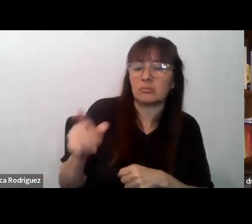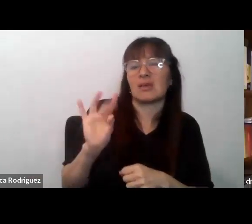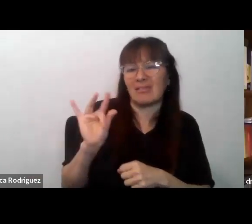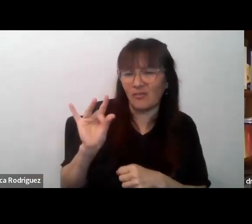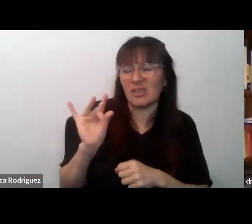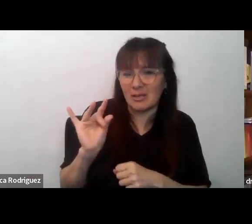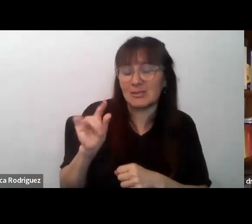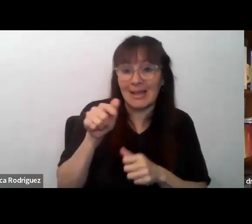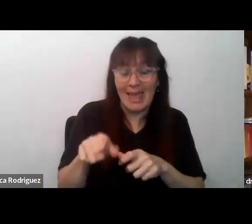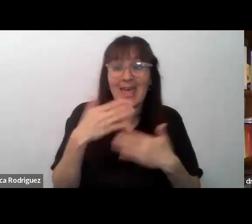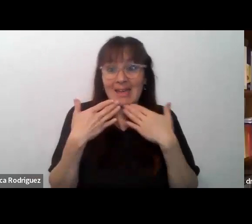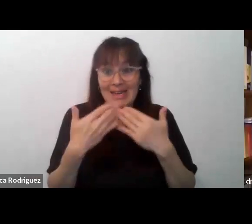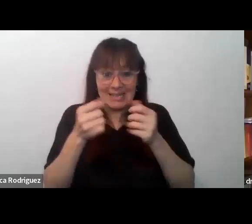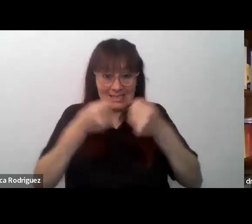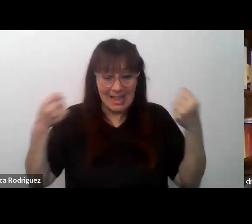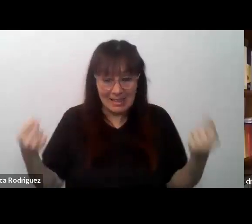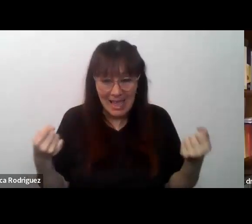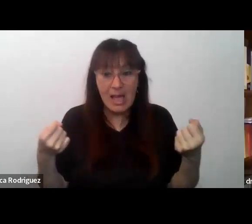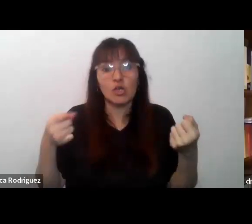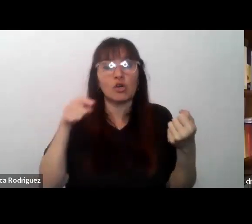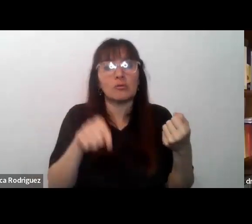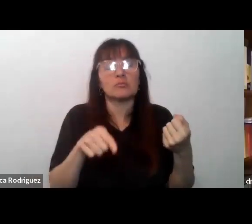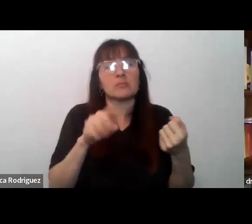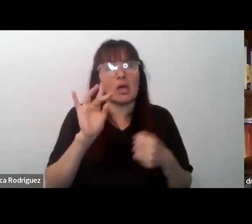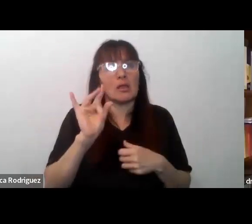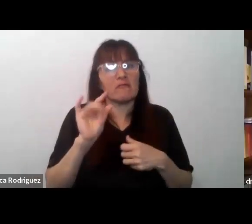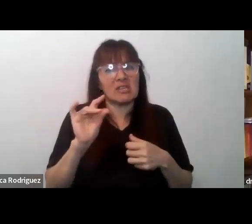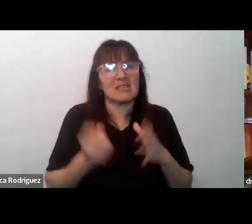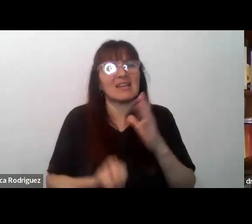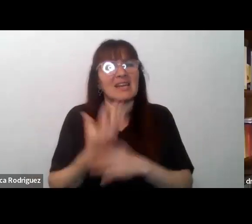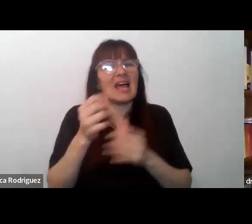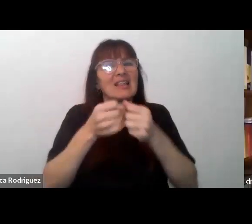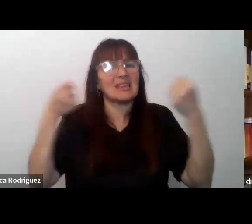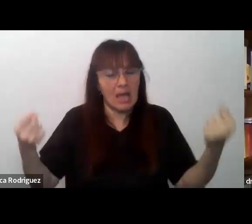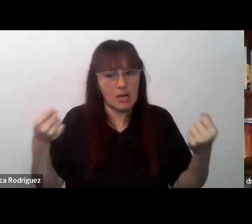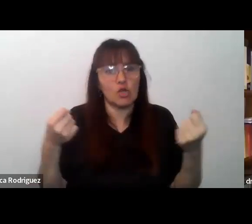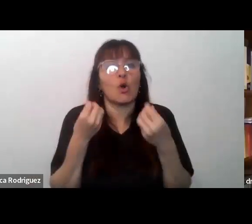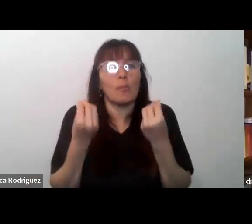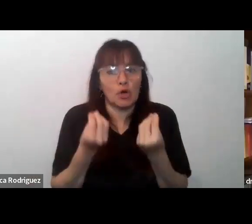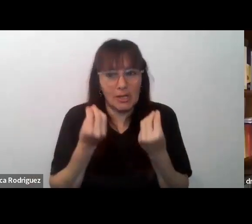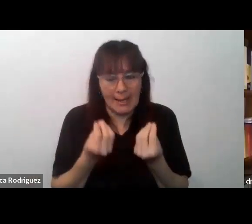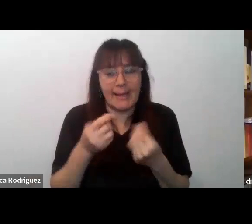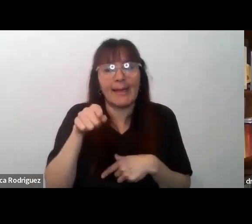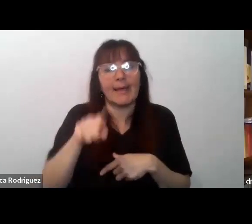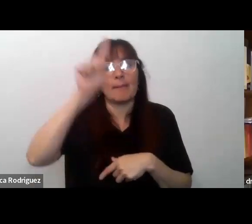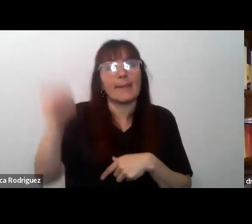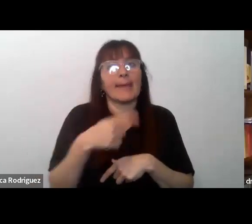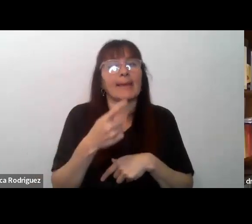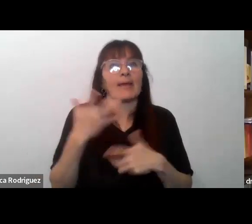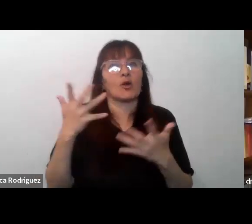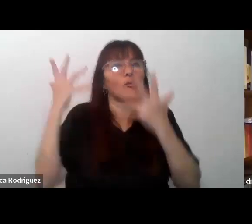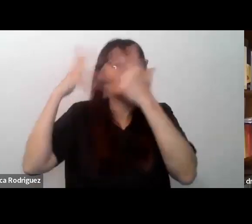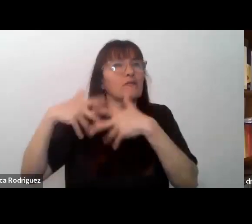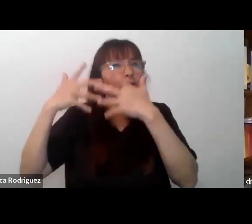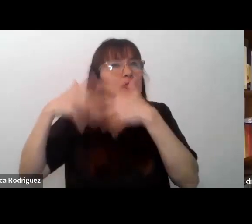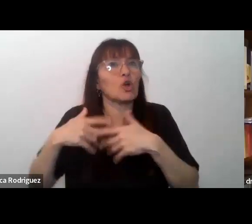y este diario nos parecía difícil hacer este diario porque esto me iba a cuestionar y me iba a